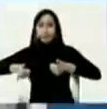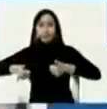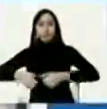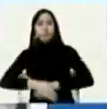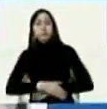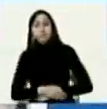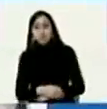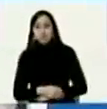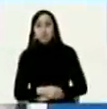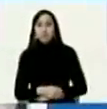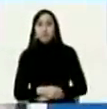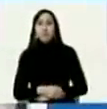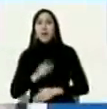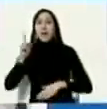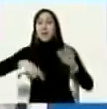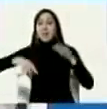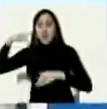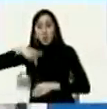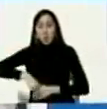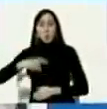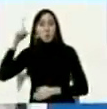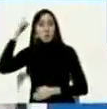16 de agosto 2021